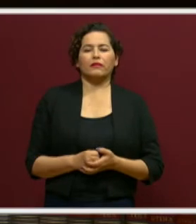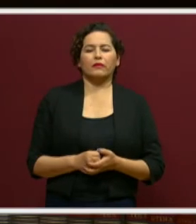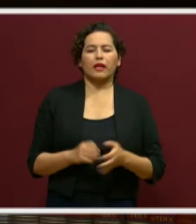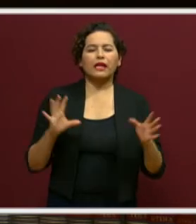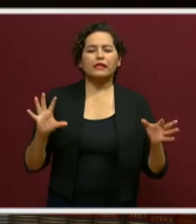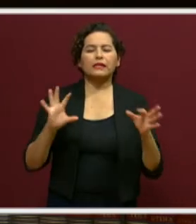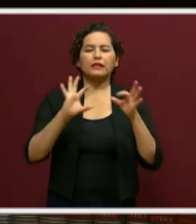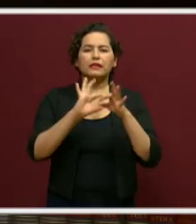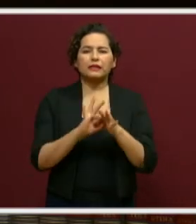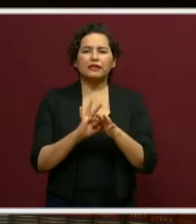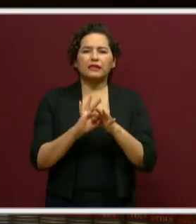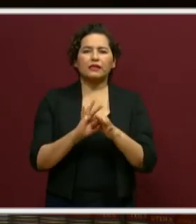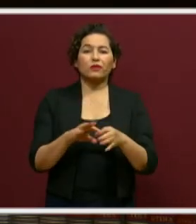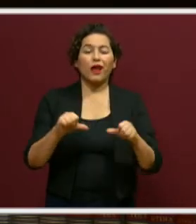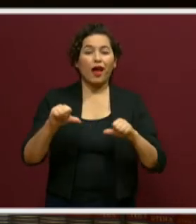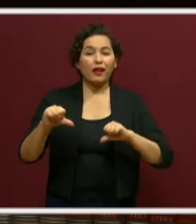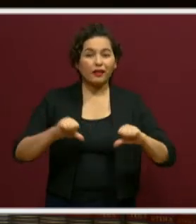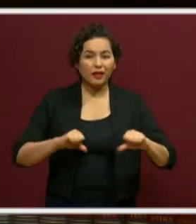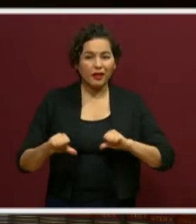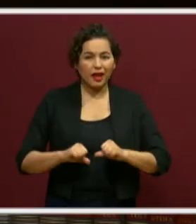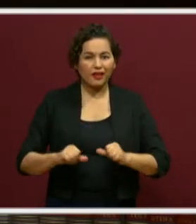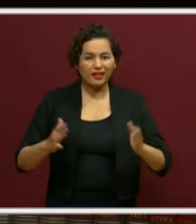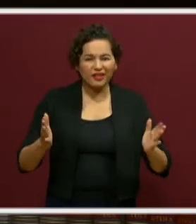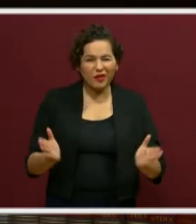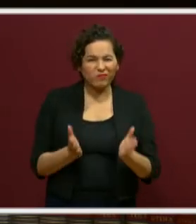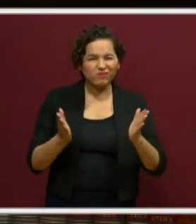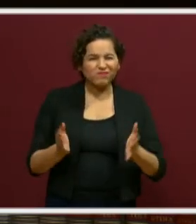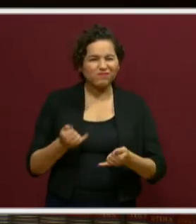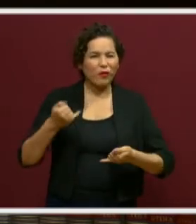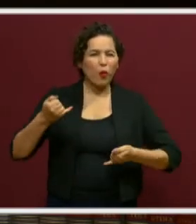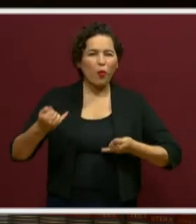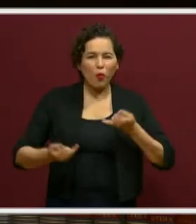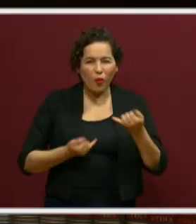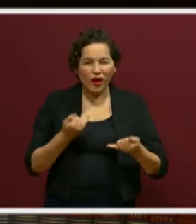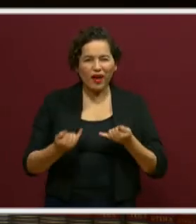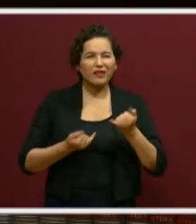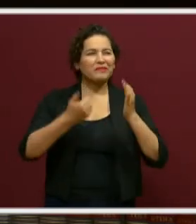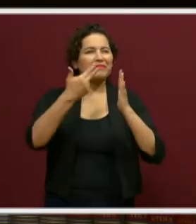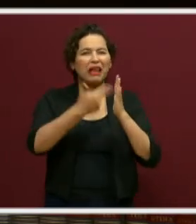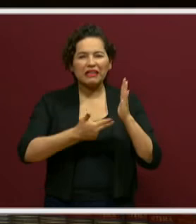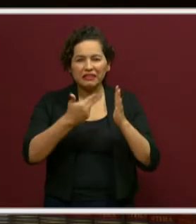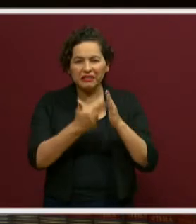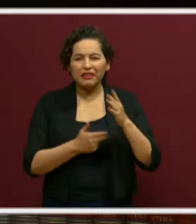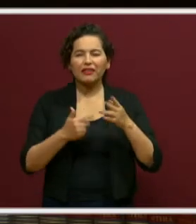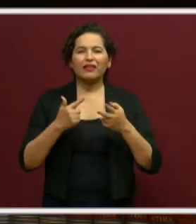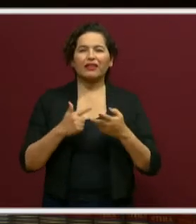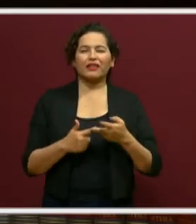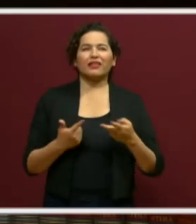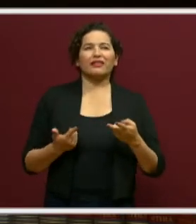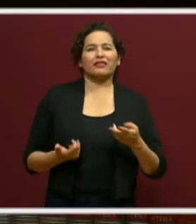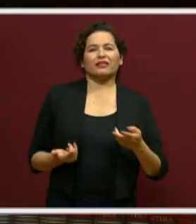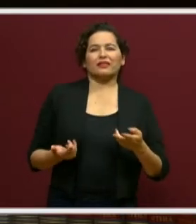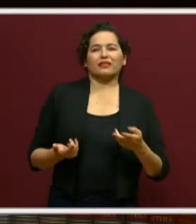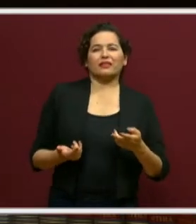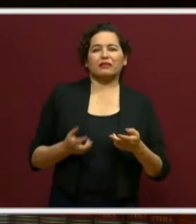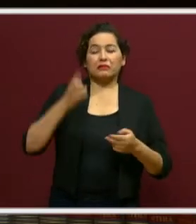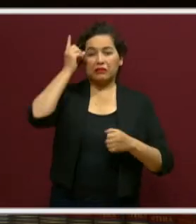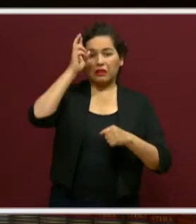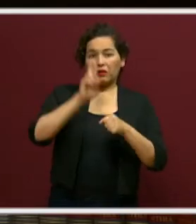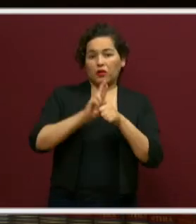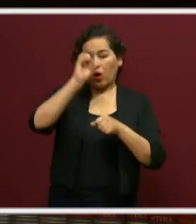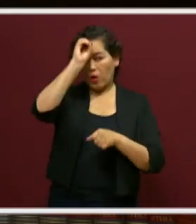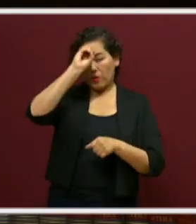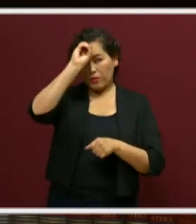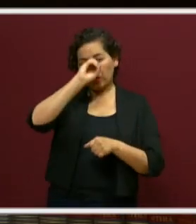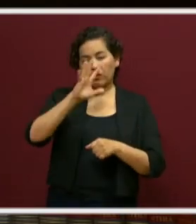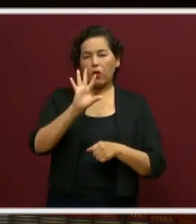actividades lúdicas y talleres. Los directivos dicen que hubo un 46%